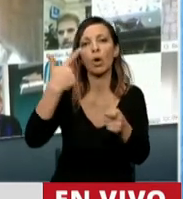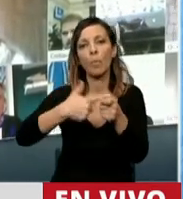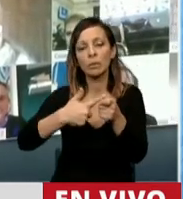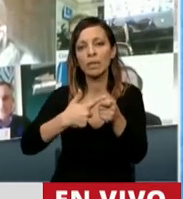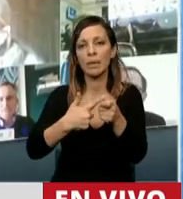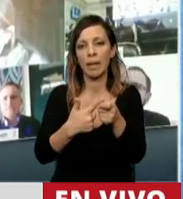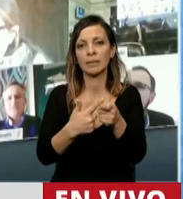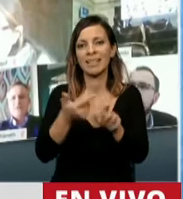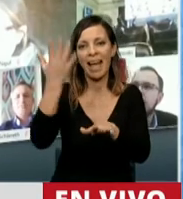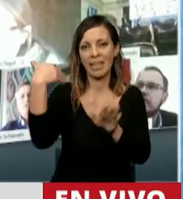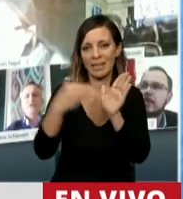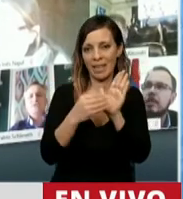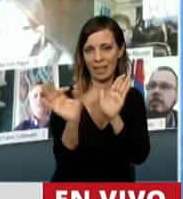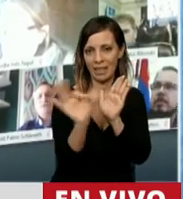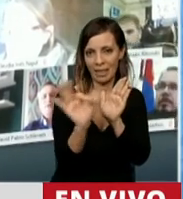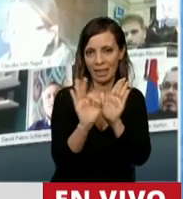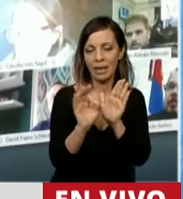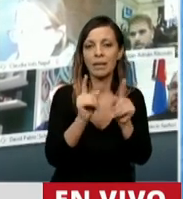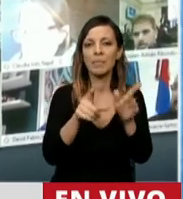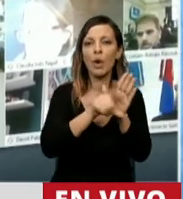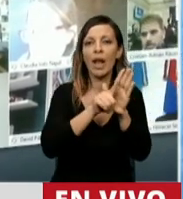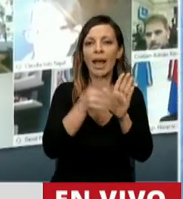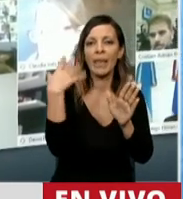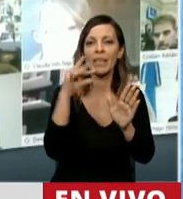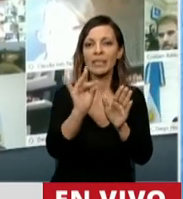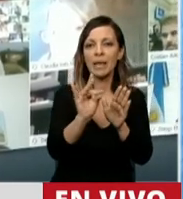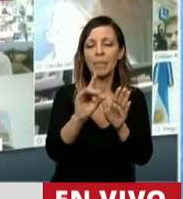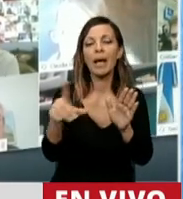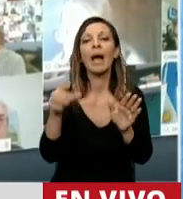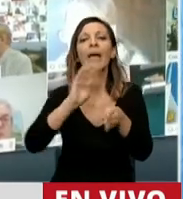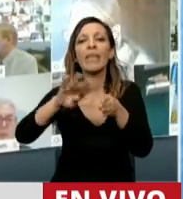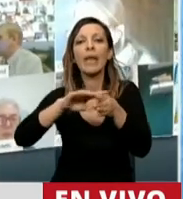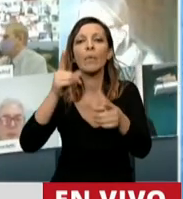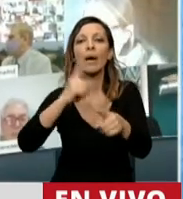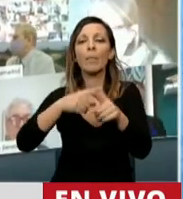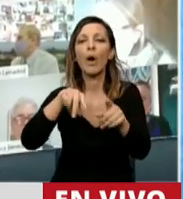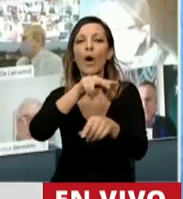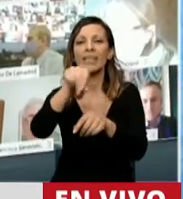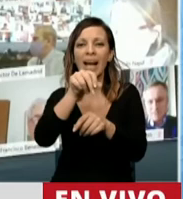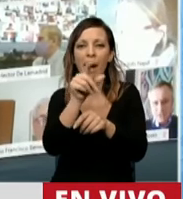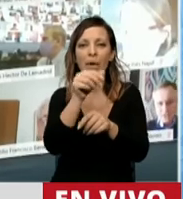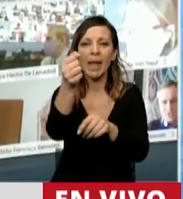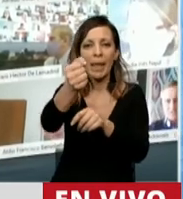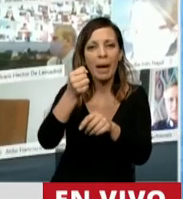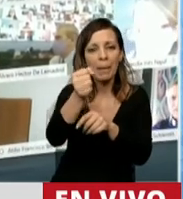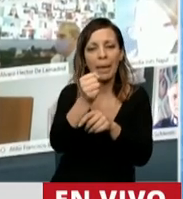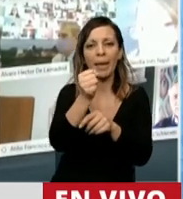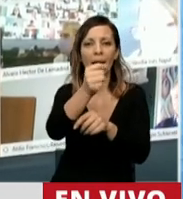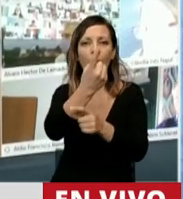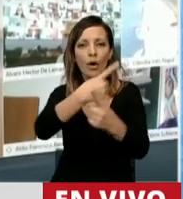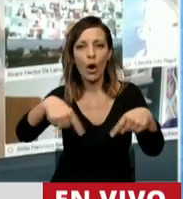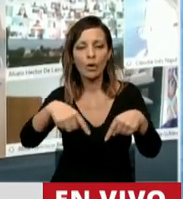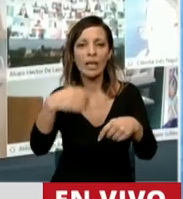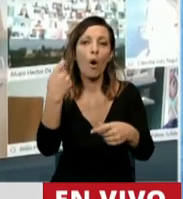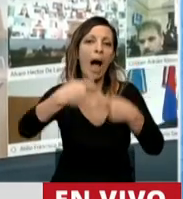no estaban incluidas en la ley de diciembre la deuda por impuesto al juego a los tragamonedas a las apuestas